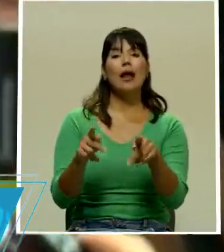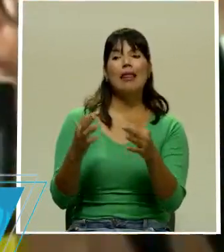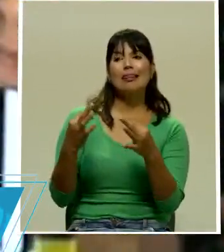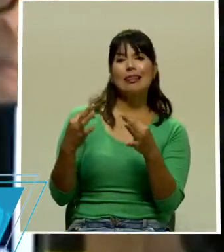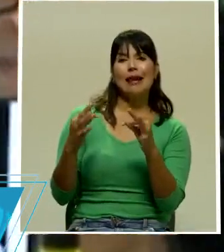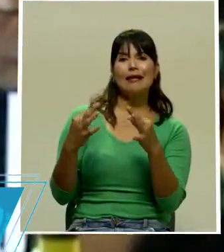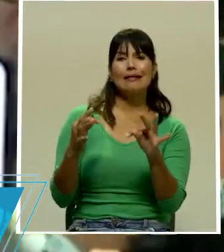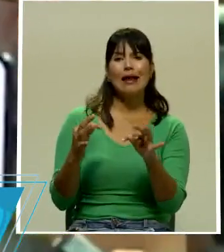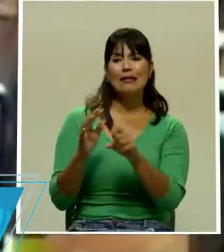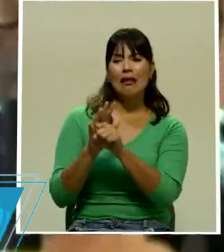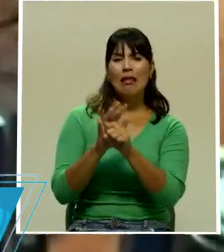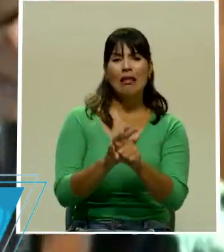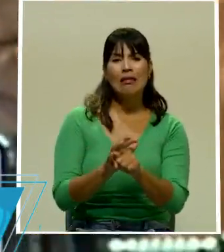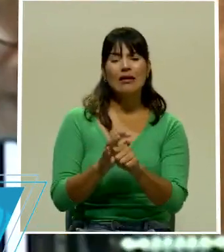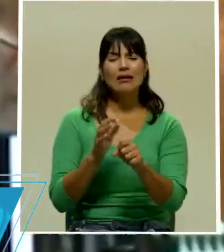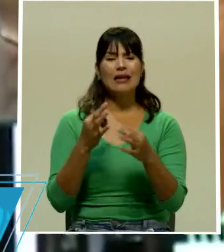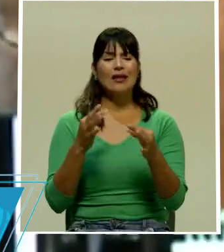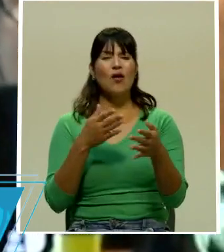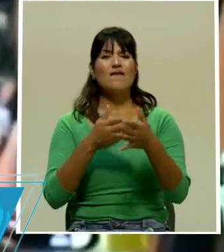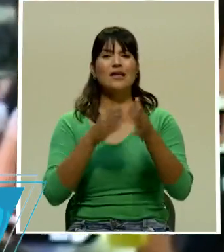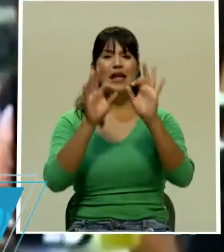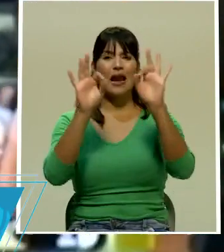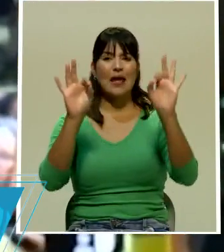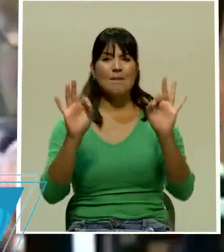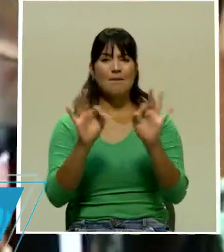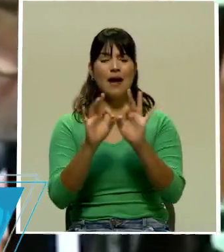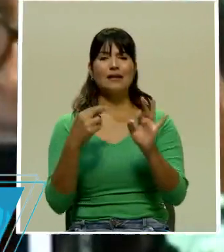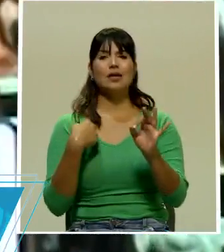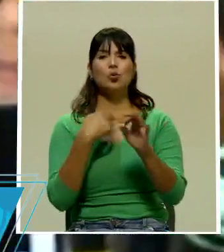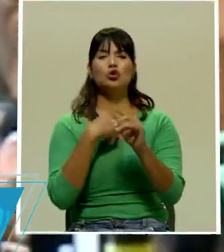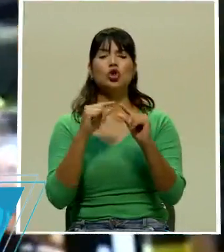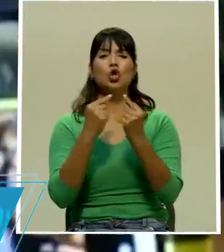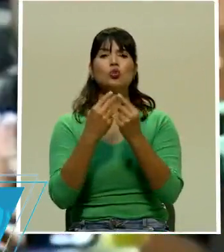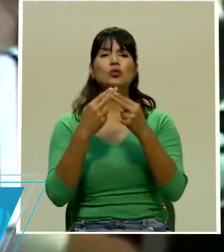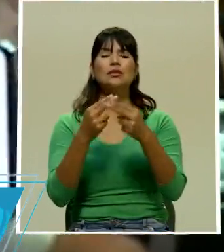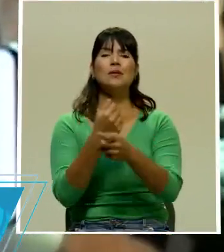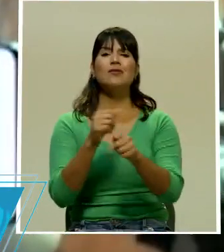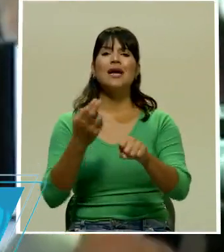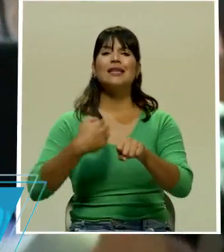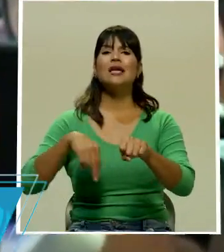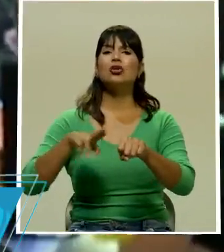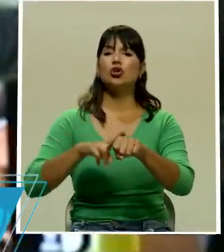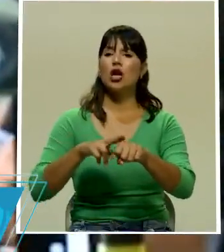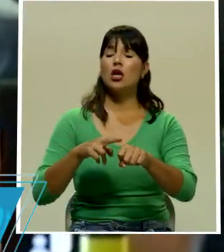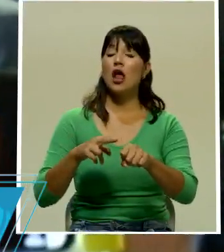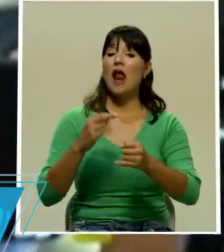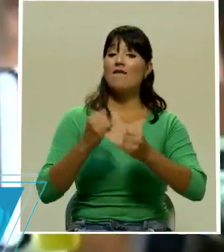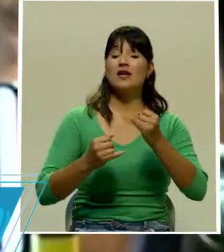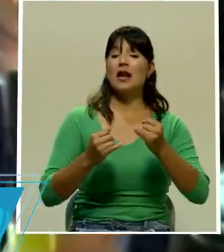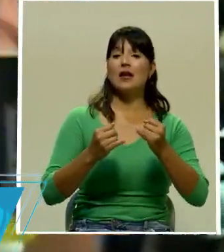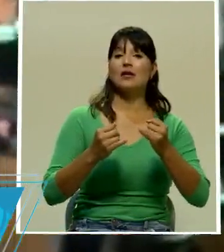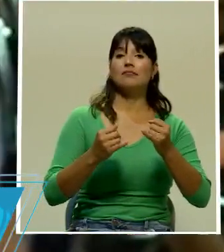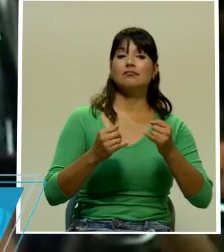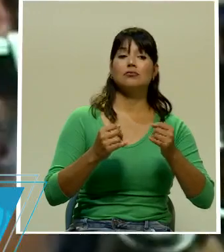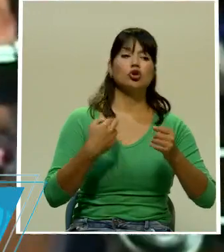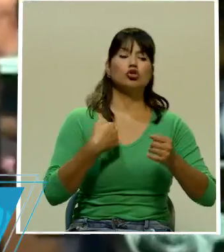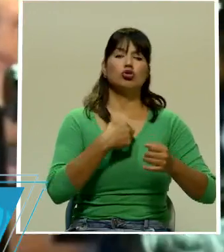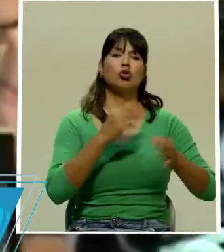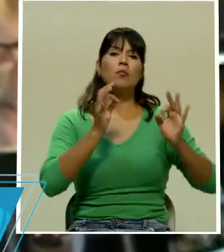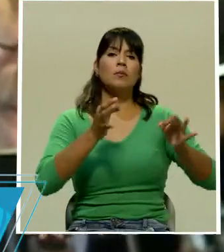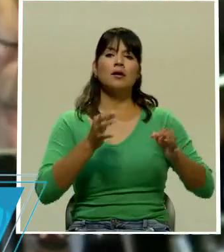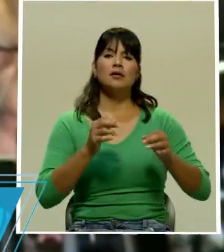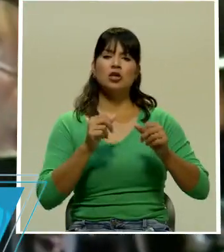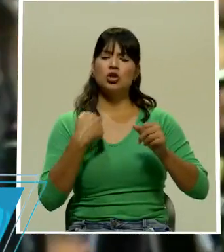virtuar el Movimiento Rescate Nacional. Hemos salido bien librados, se van apelando, seguiremos